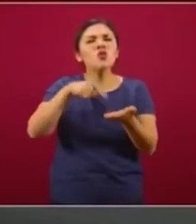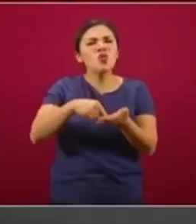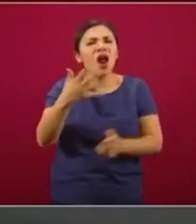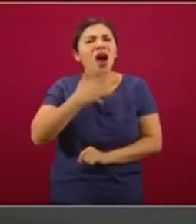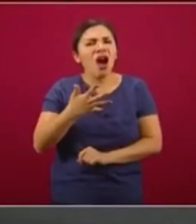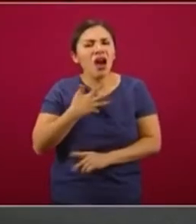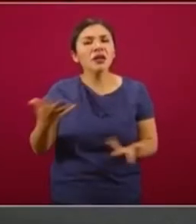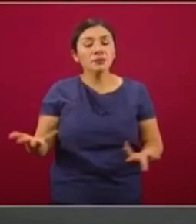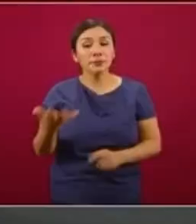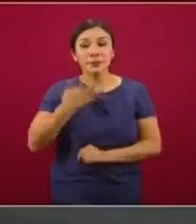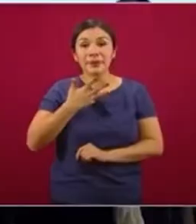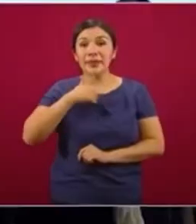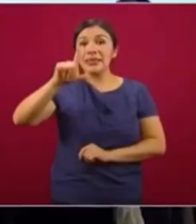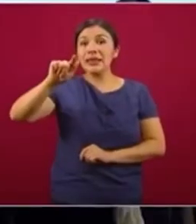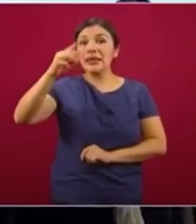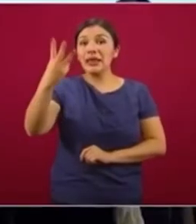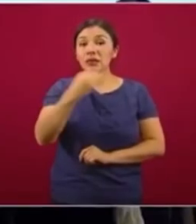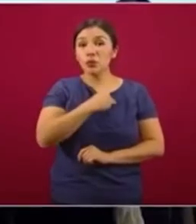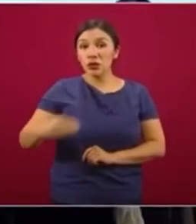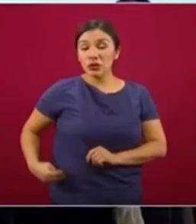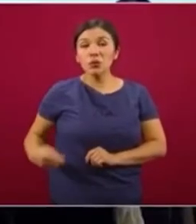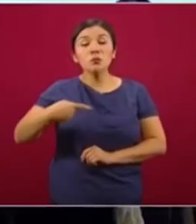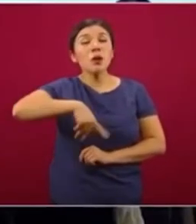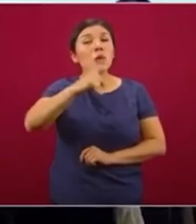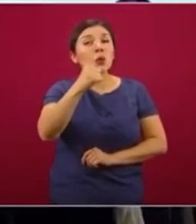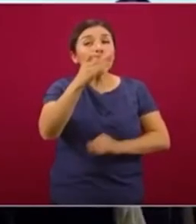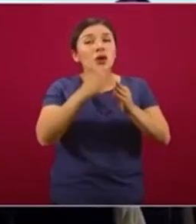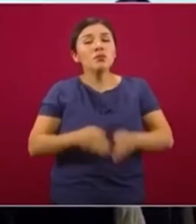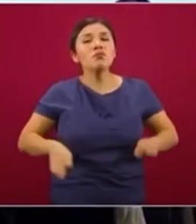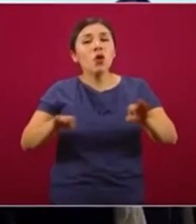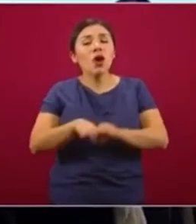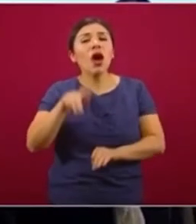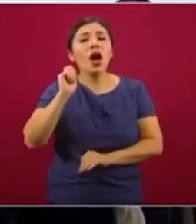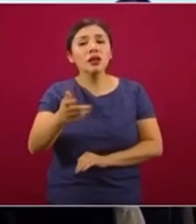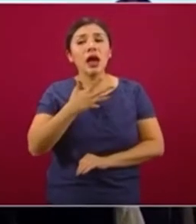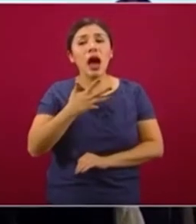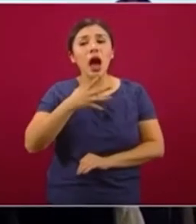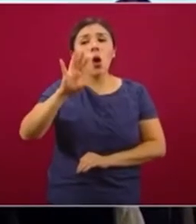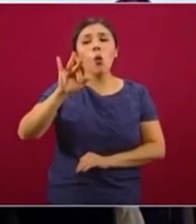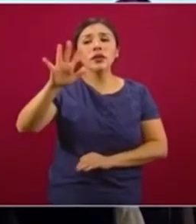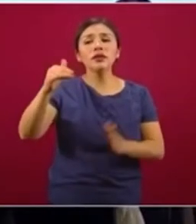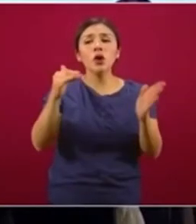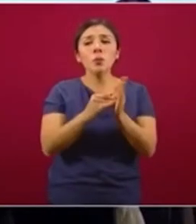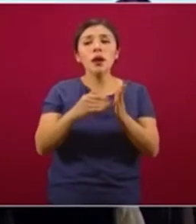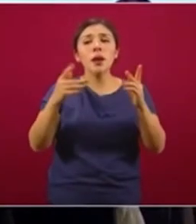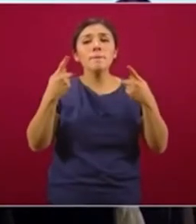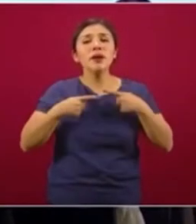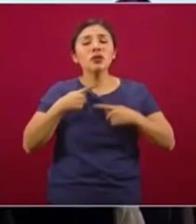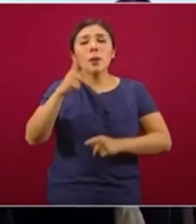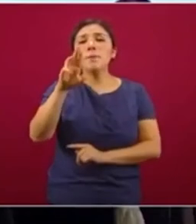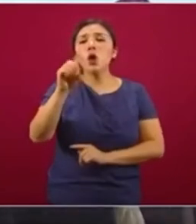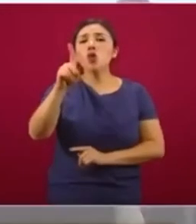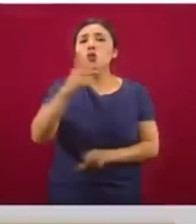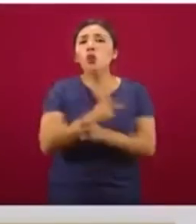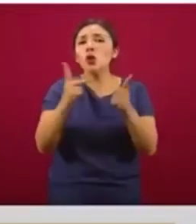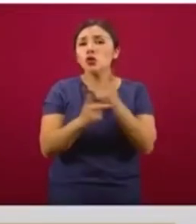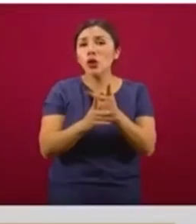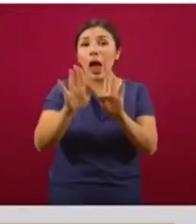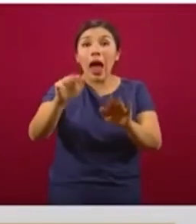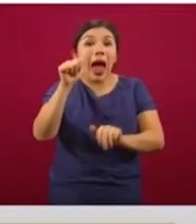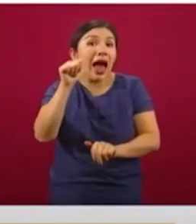Bueno, les decía, tenemos 73 municipios, pero una parte importante es que tenemos ya 45 mil productores al día de ayer